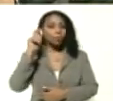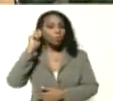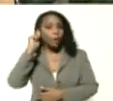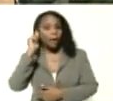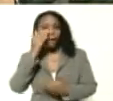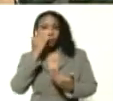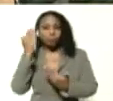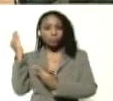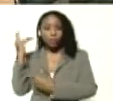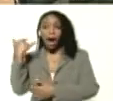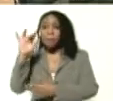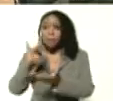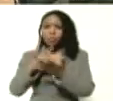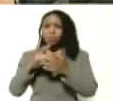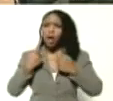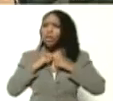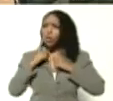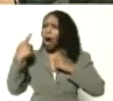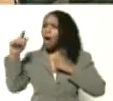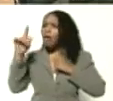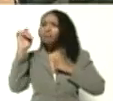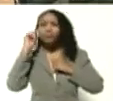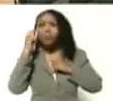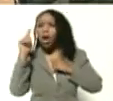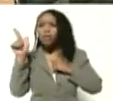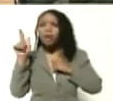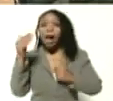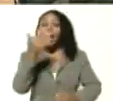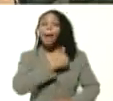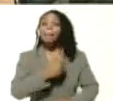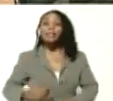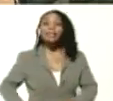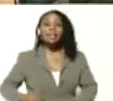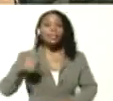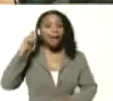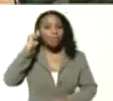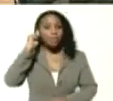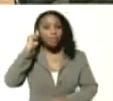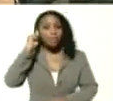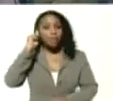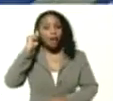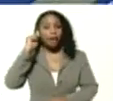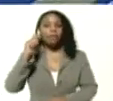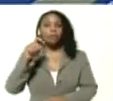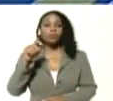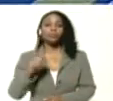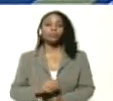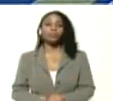Egerling está aquí, ¿verdad Aristóbulo? La presidenta, Egerling,